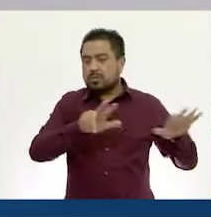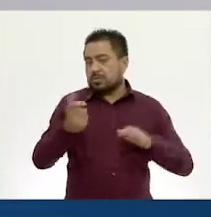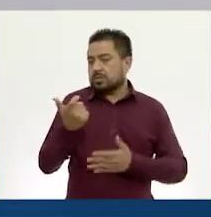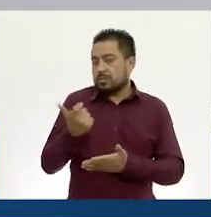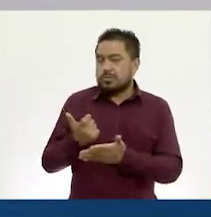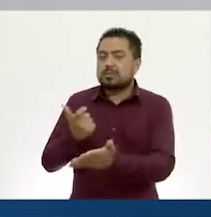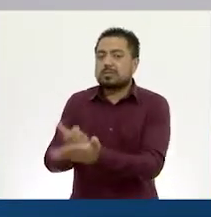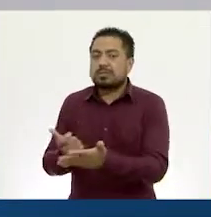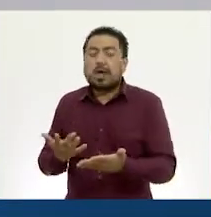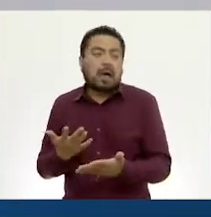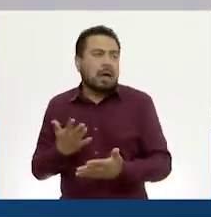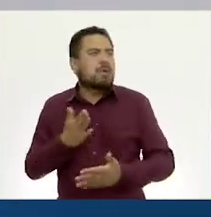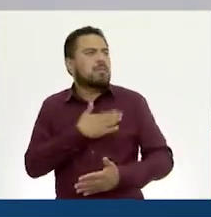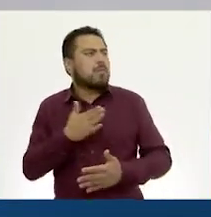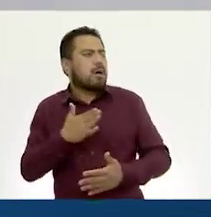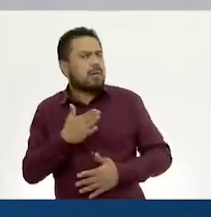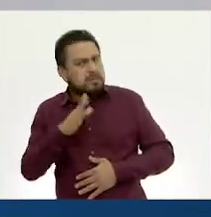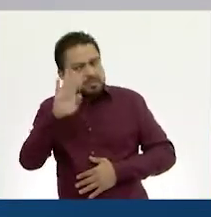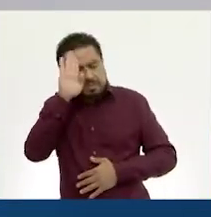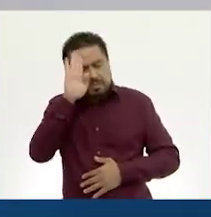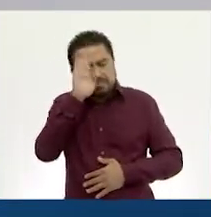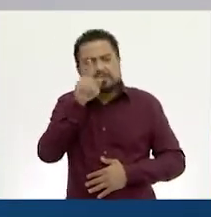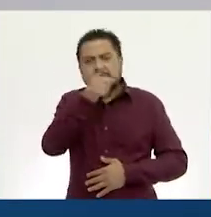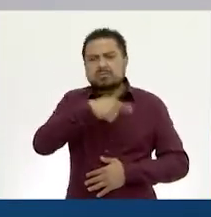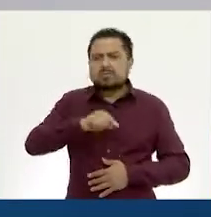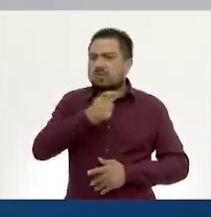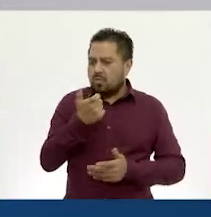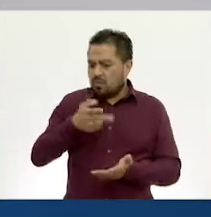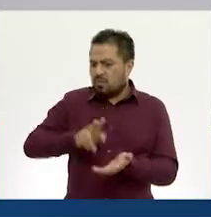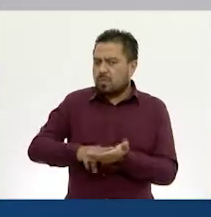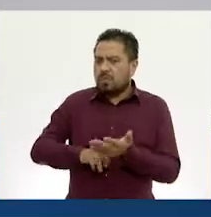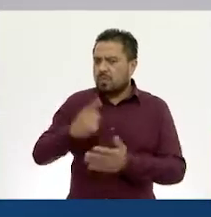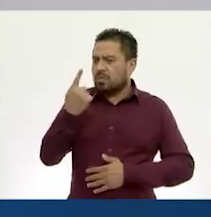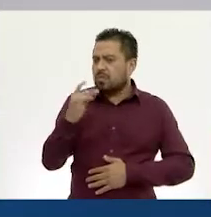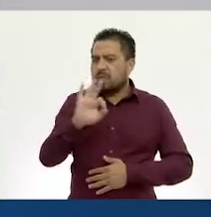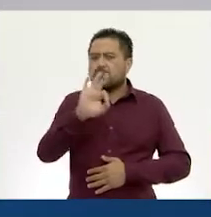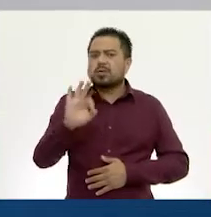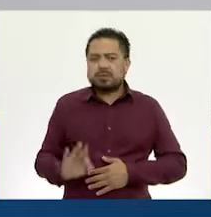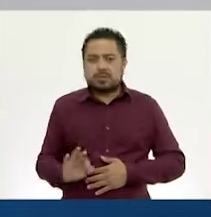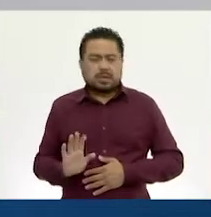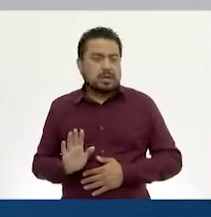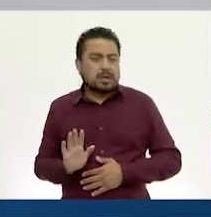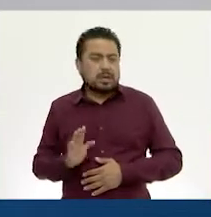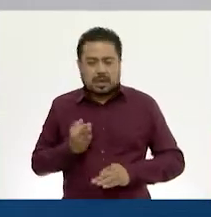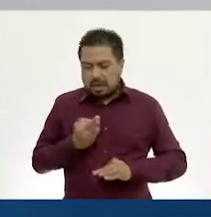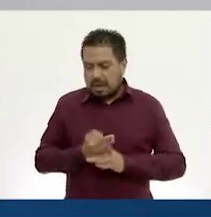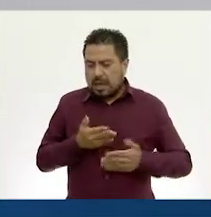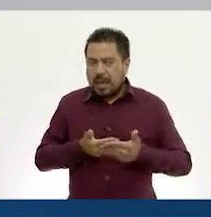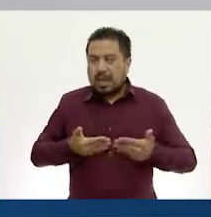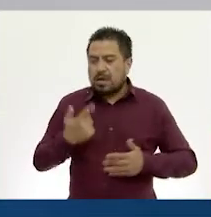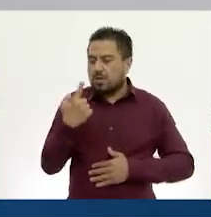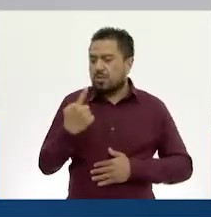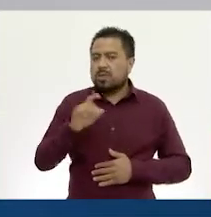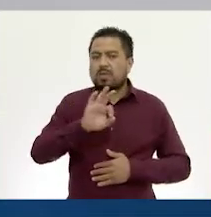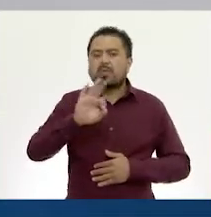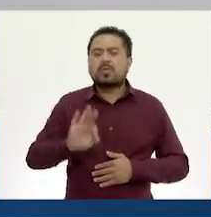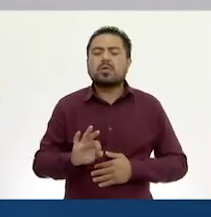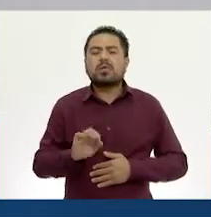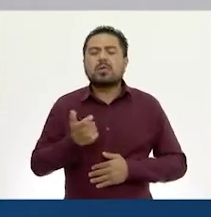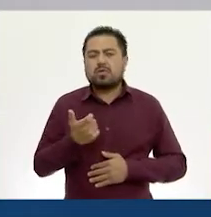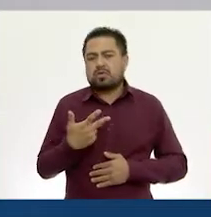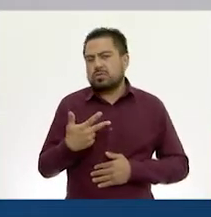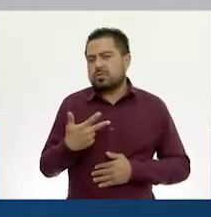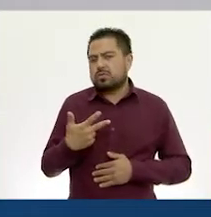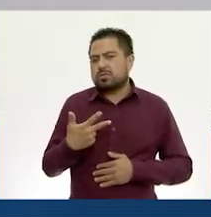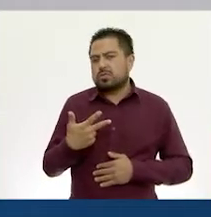pesos, entonces hay que pensar cuánto va a ser el 1%. Que en este caso, el 1% va a ser